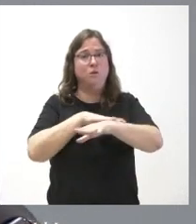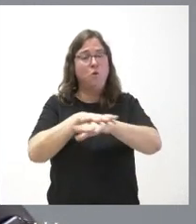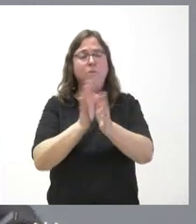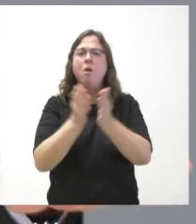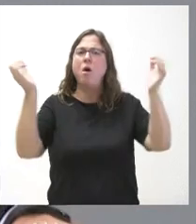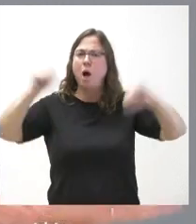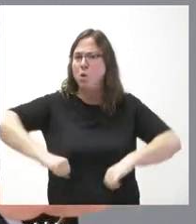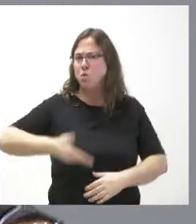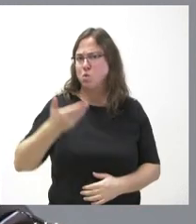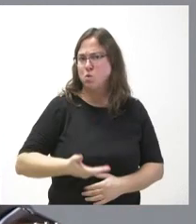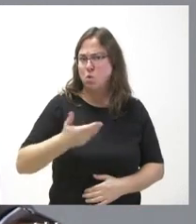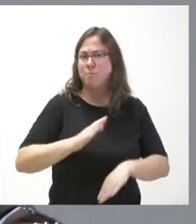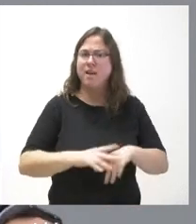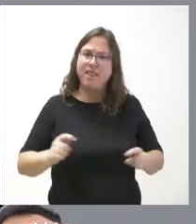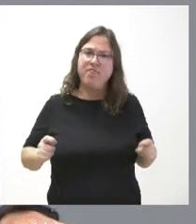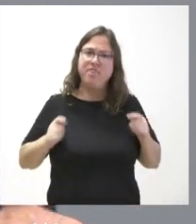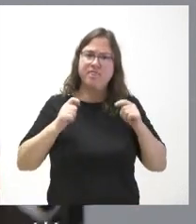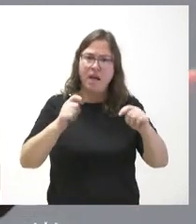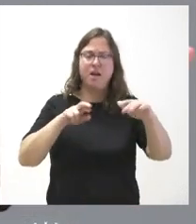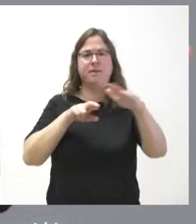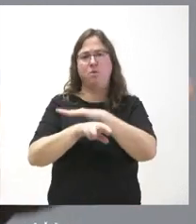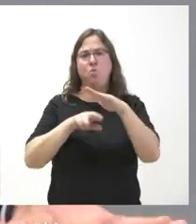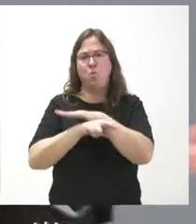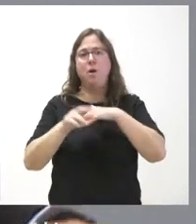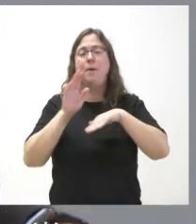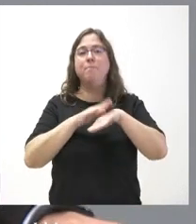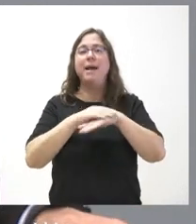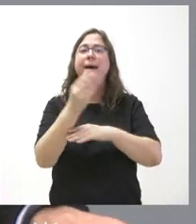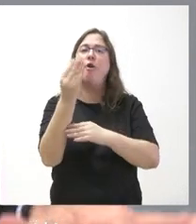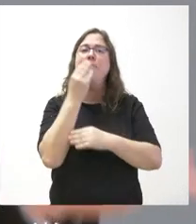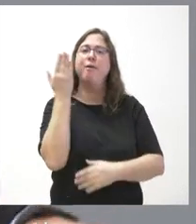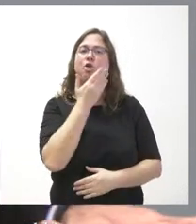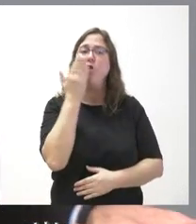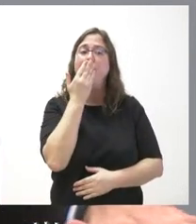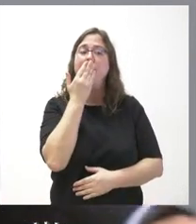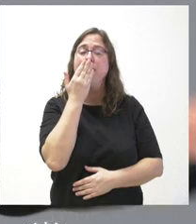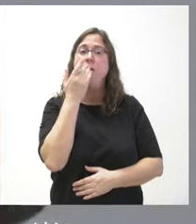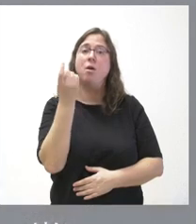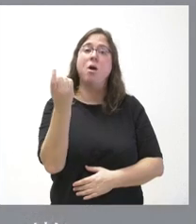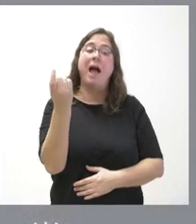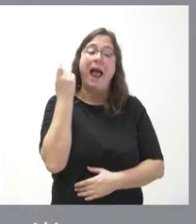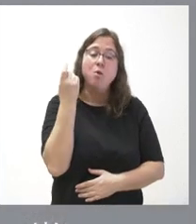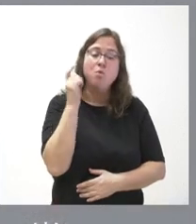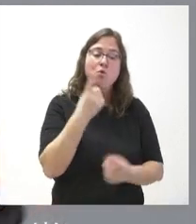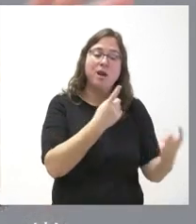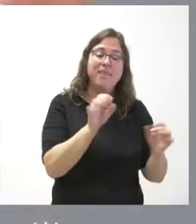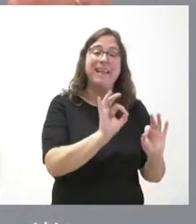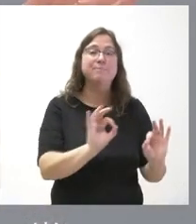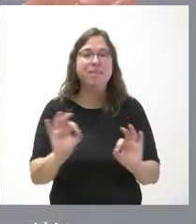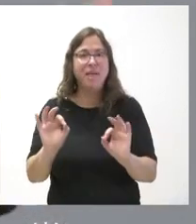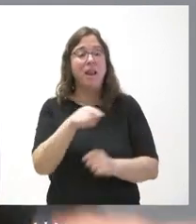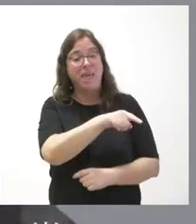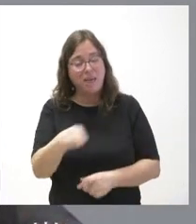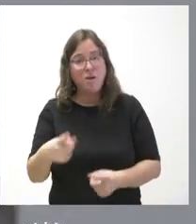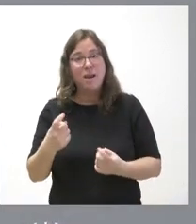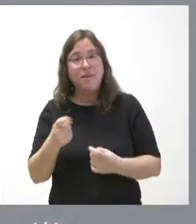importante para poner recursos para el comedor escolar de alumnos con necesidades especiales diciendo que necesitan